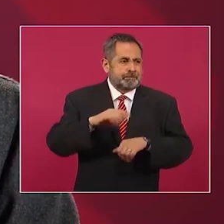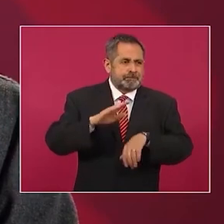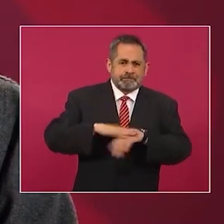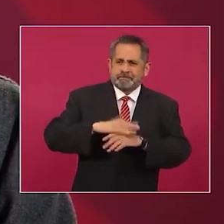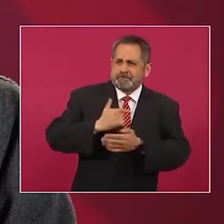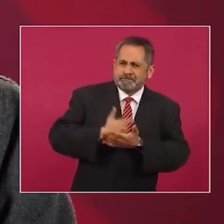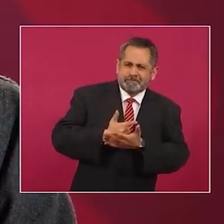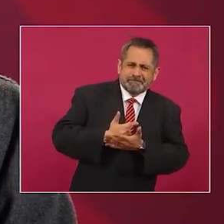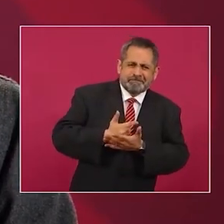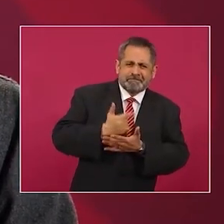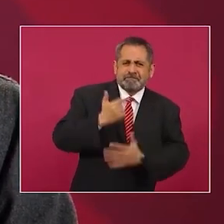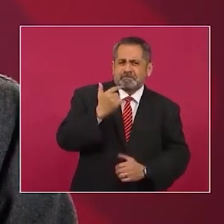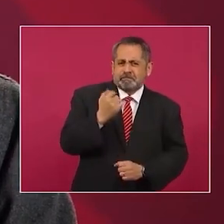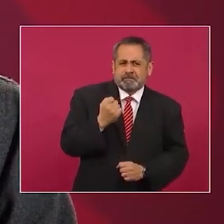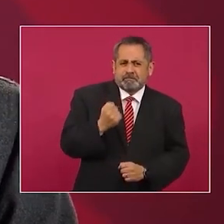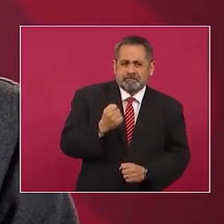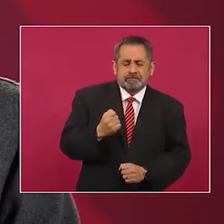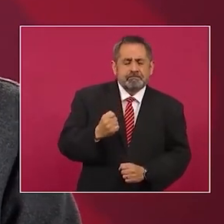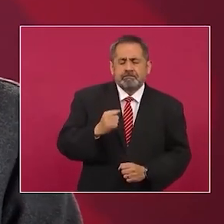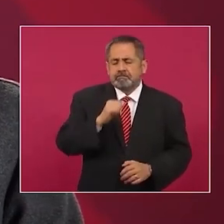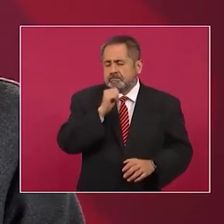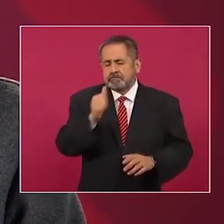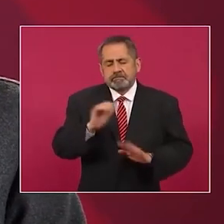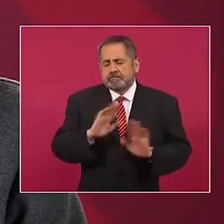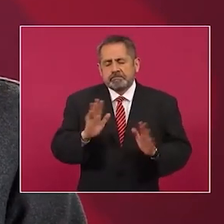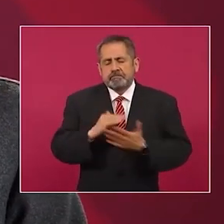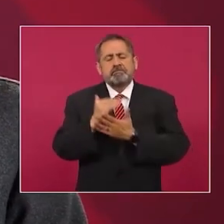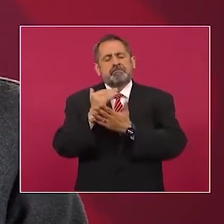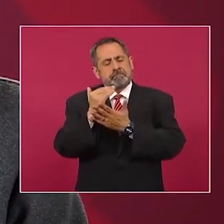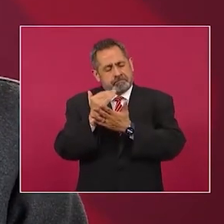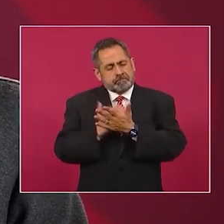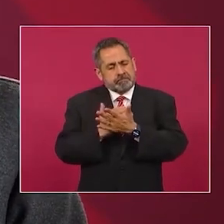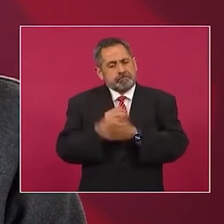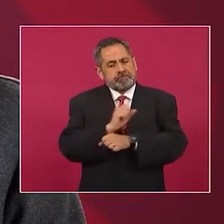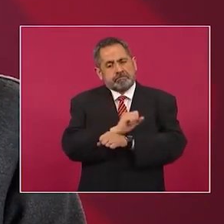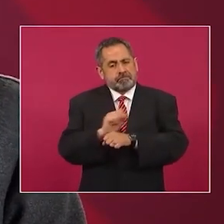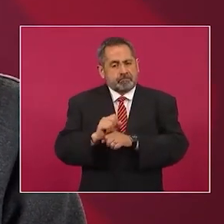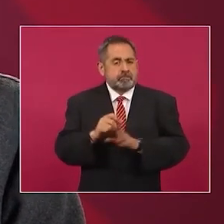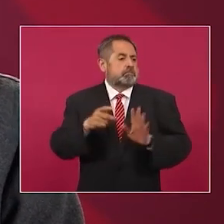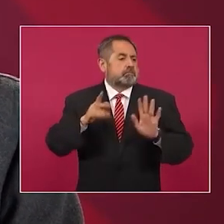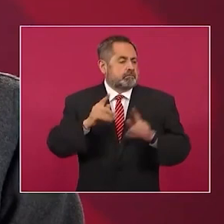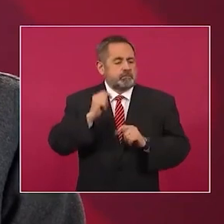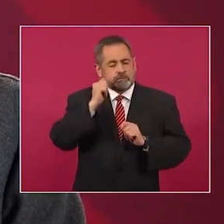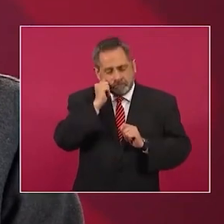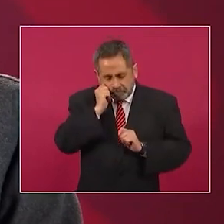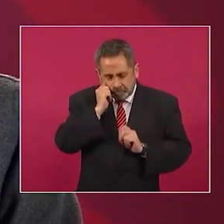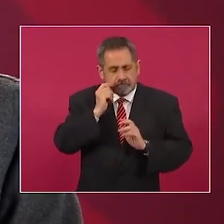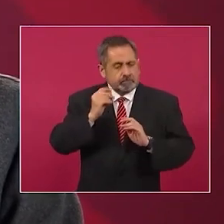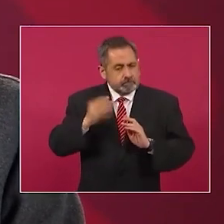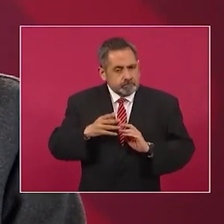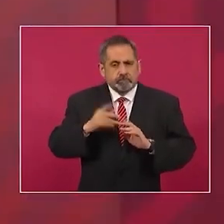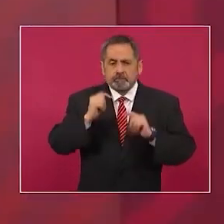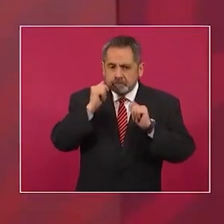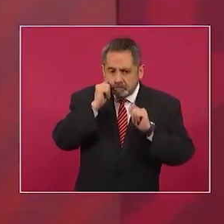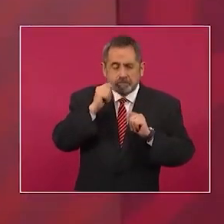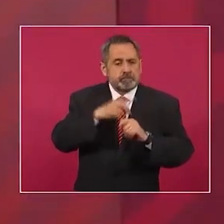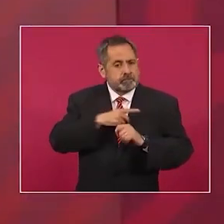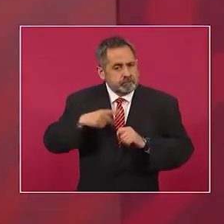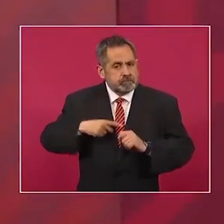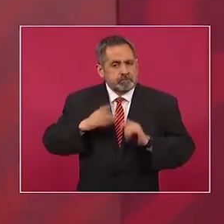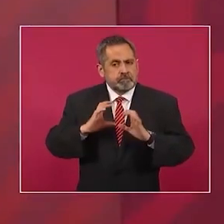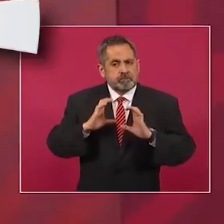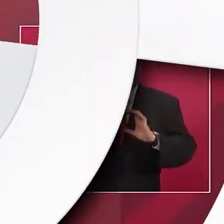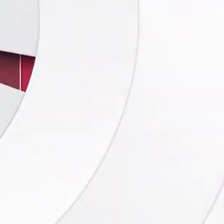gravedad. De todas maneras, hay que